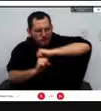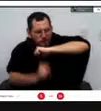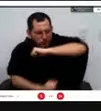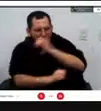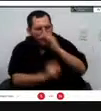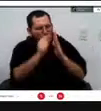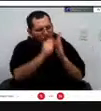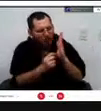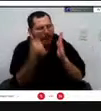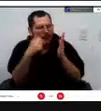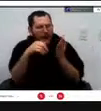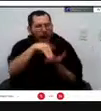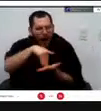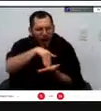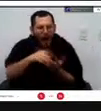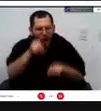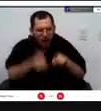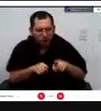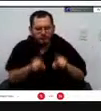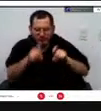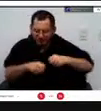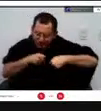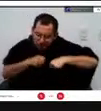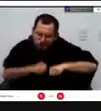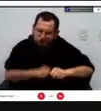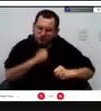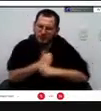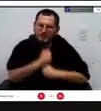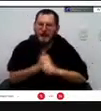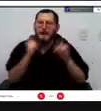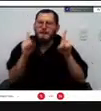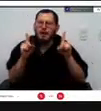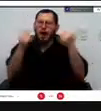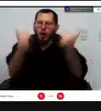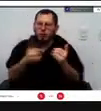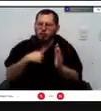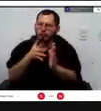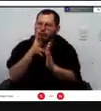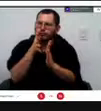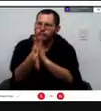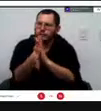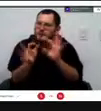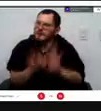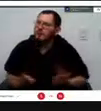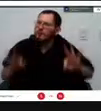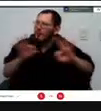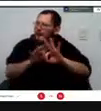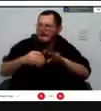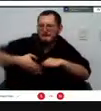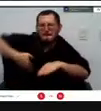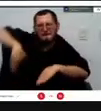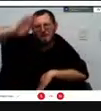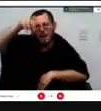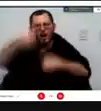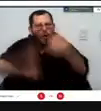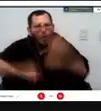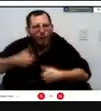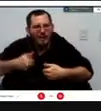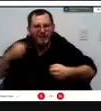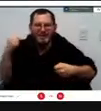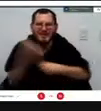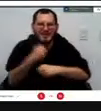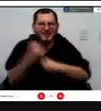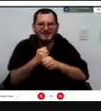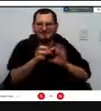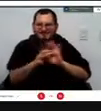trabajemos en equipo que es lo que lo que nos puede garantizar que podamos darle una respuesta